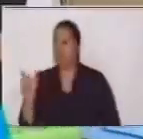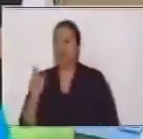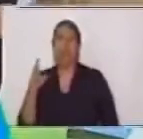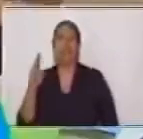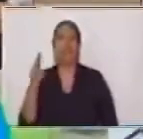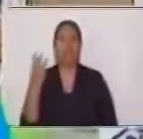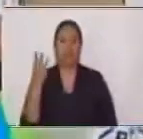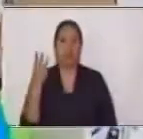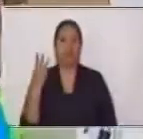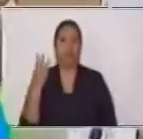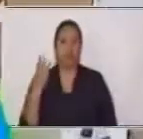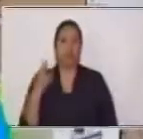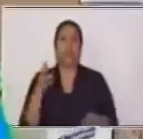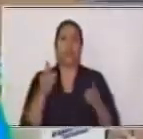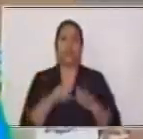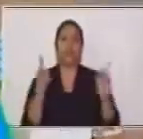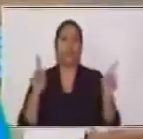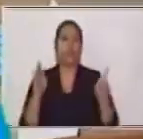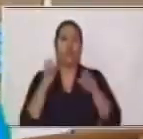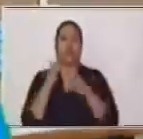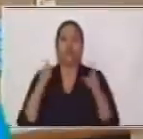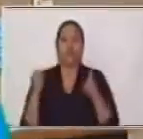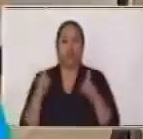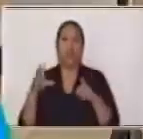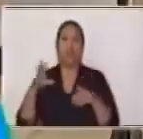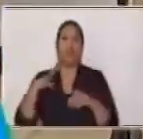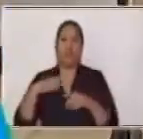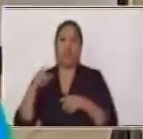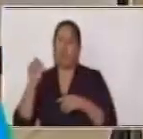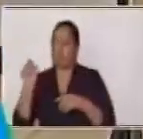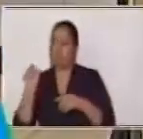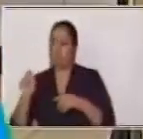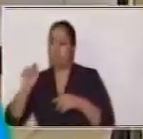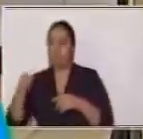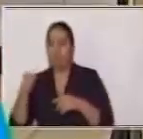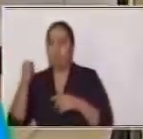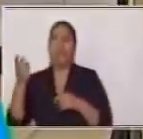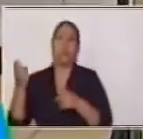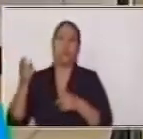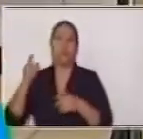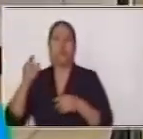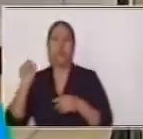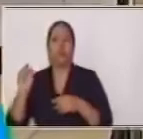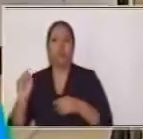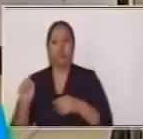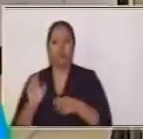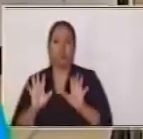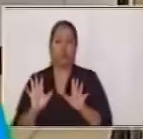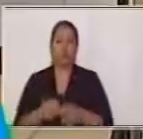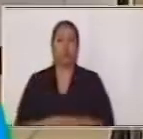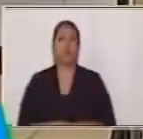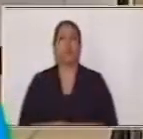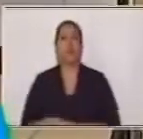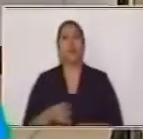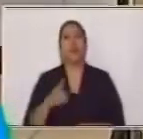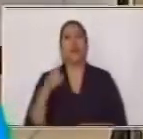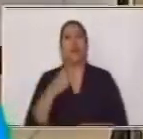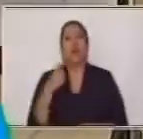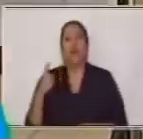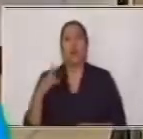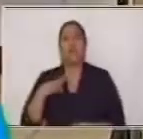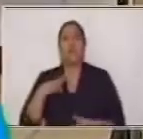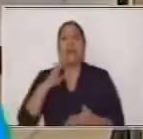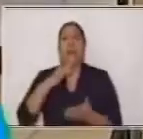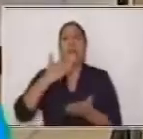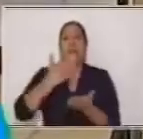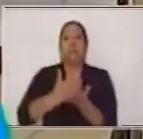unidas por un signo de puntuación. La yuxtaposición nos da una pausa entre cada una de ellas para que